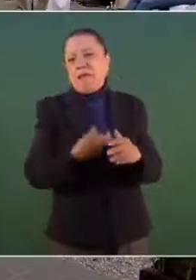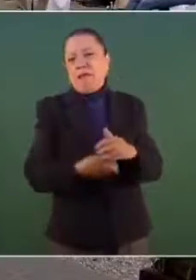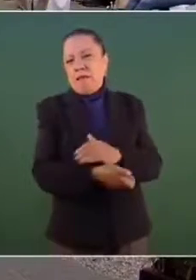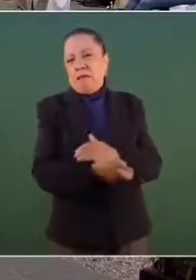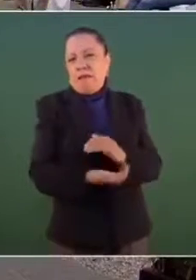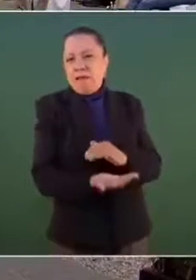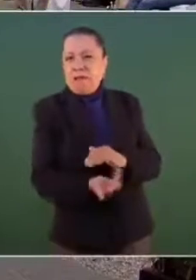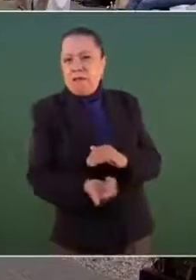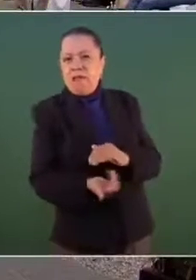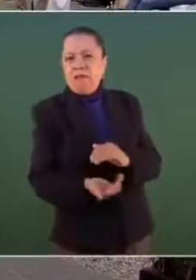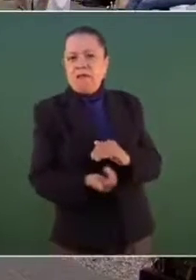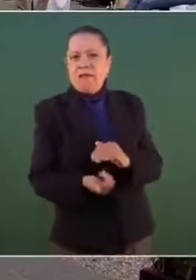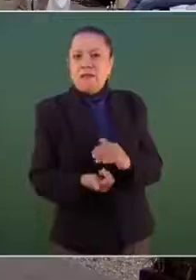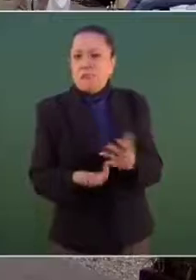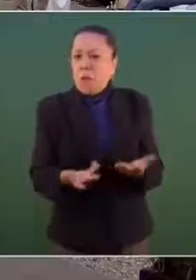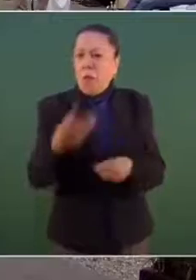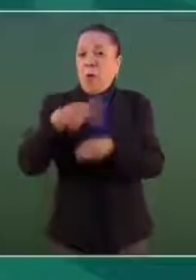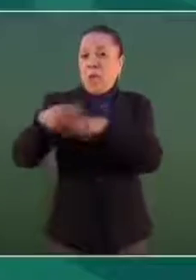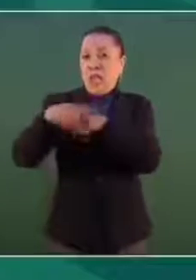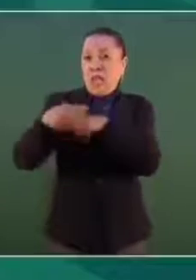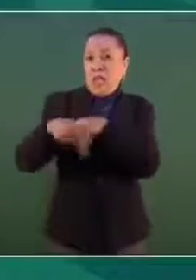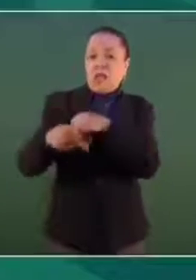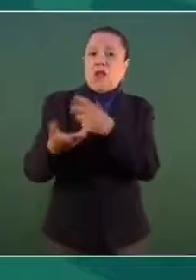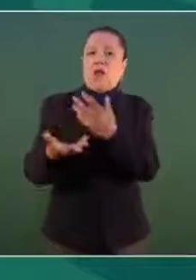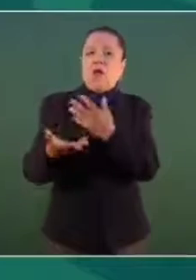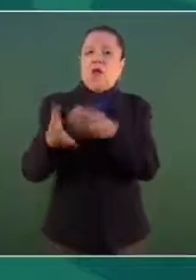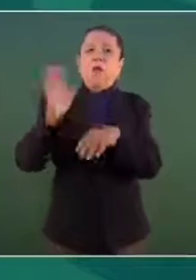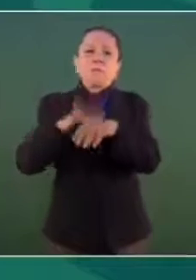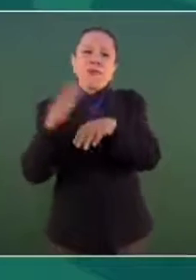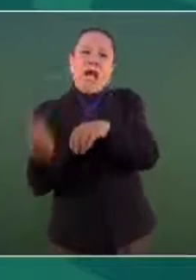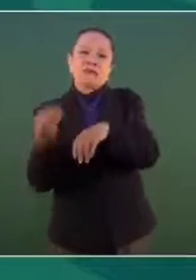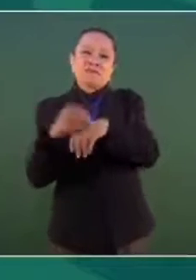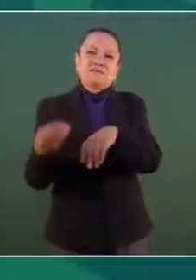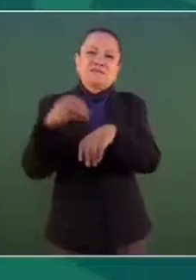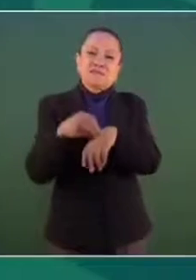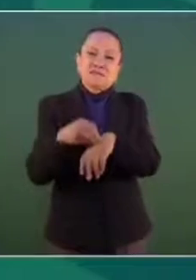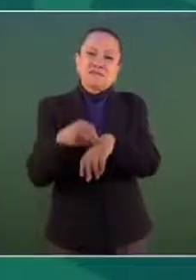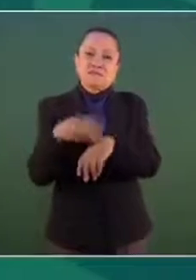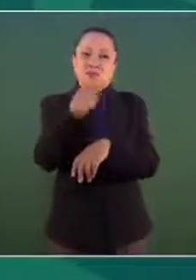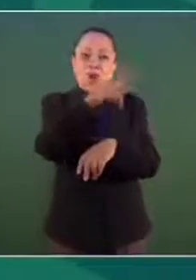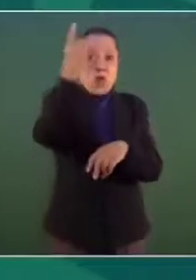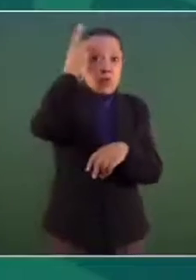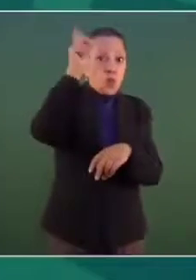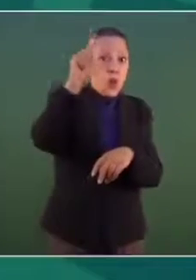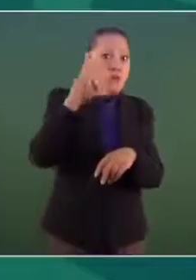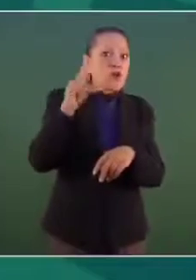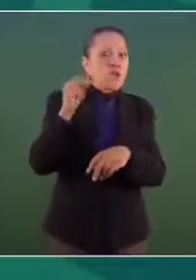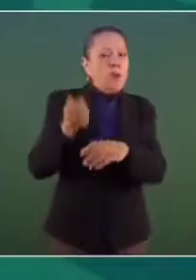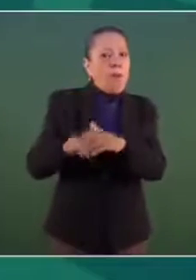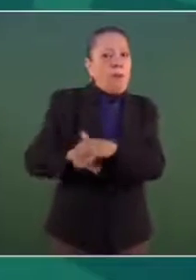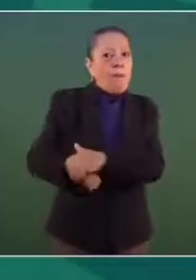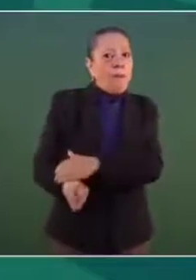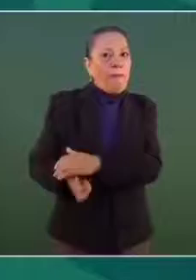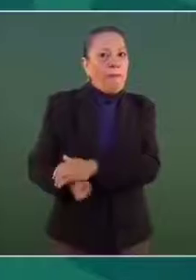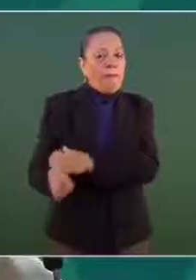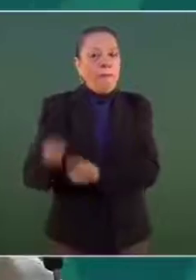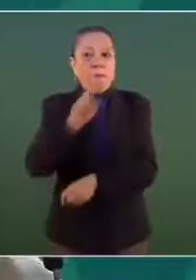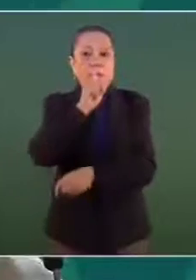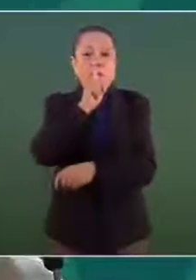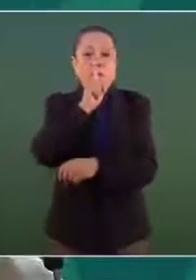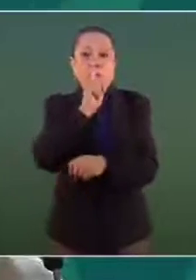inseguridad y de no pago de piso, como coloquialmente